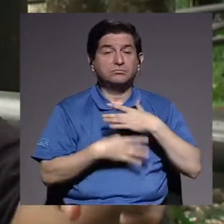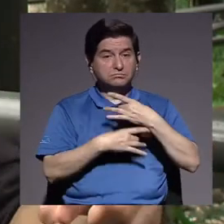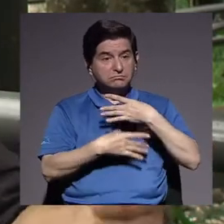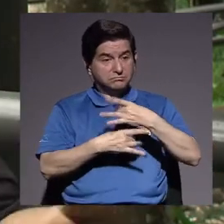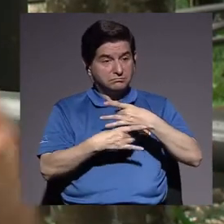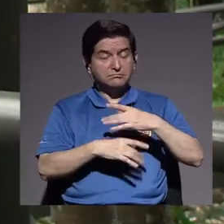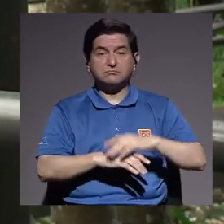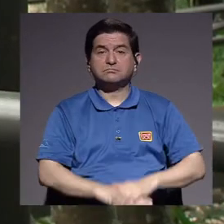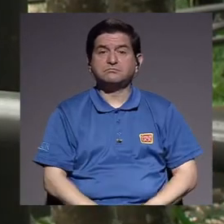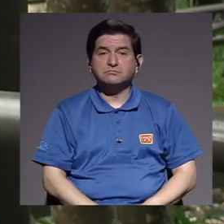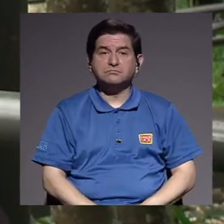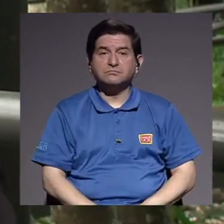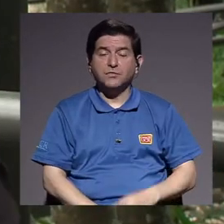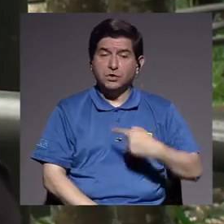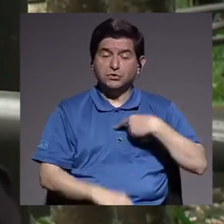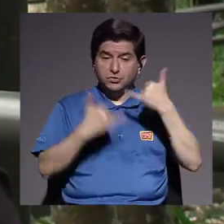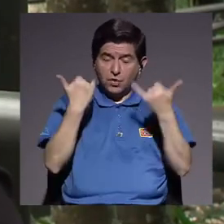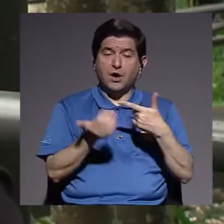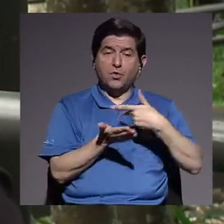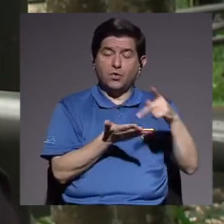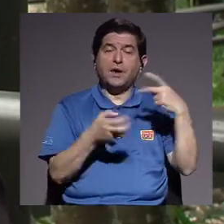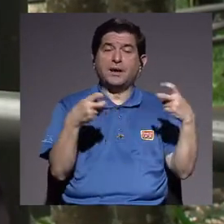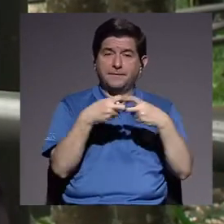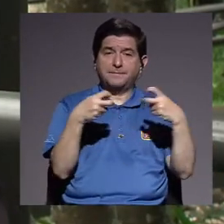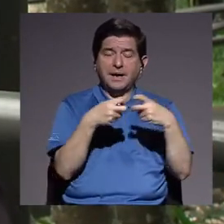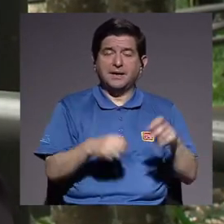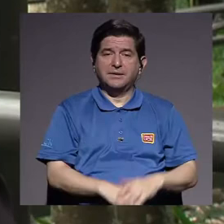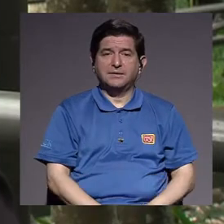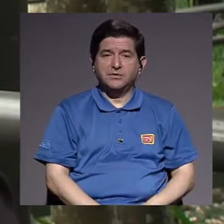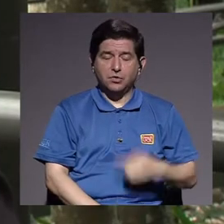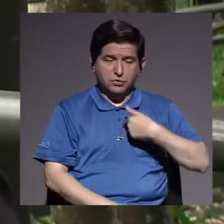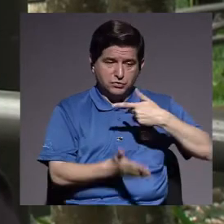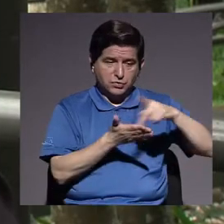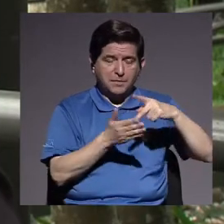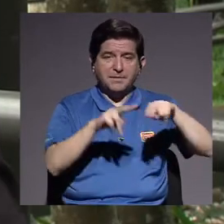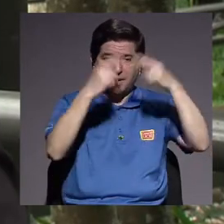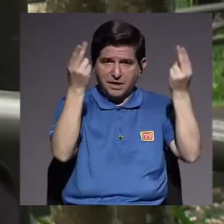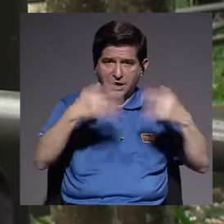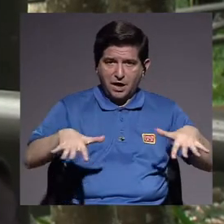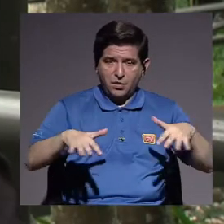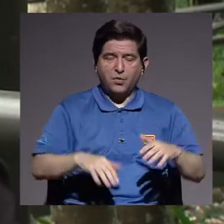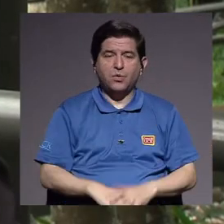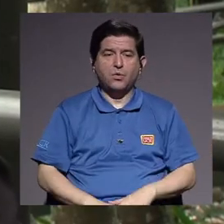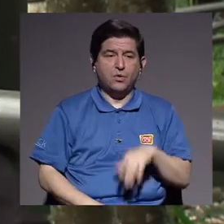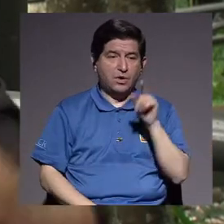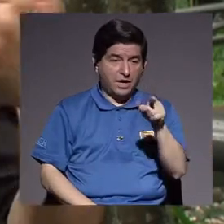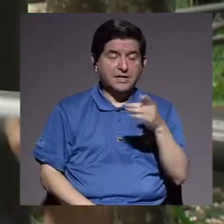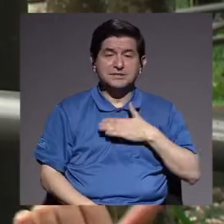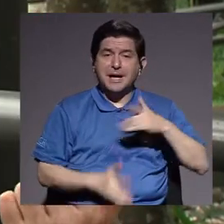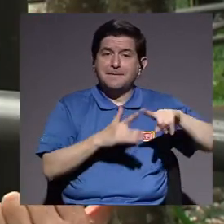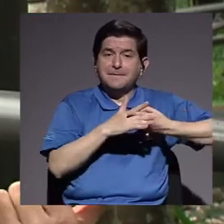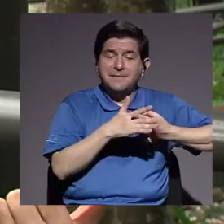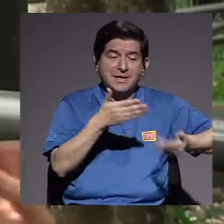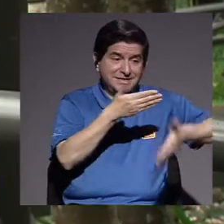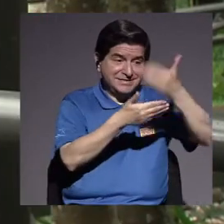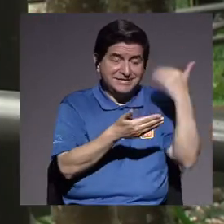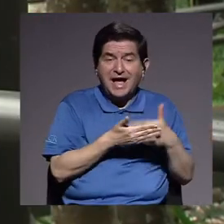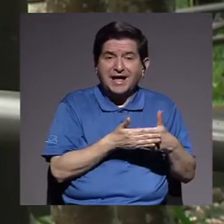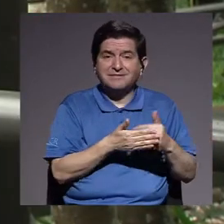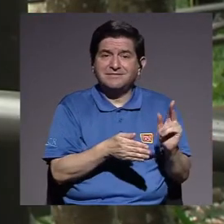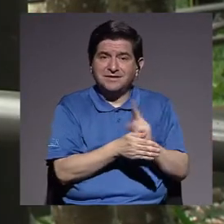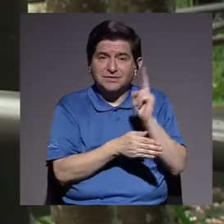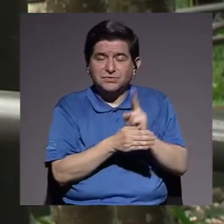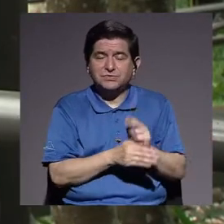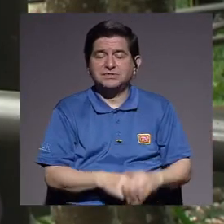también, vamos a ver, yo ahora pago la electricidad, yo ahora pago el internet. Y esas son mis herramientas que antes las usaba.